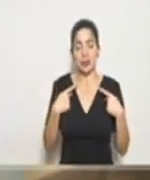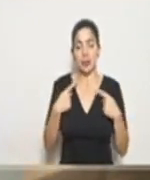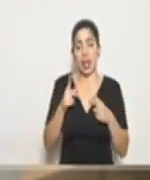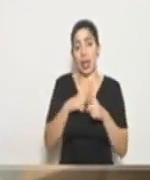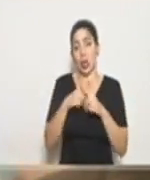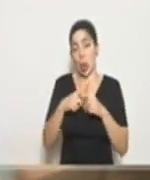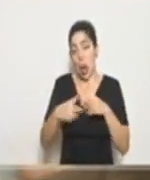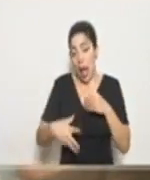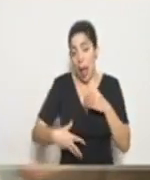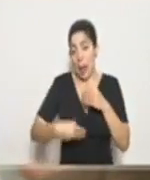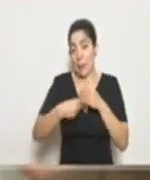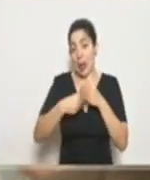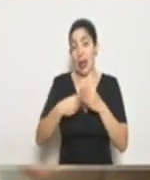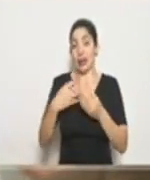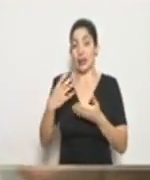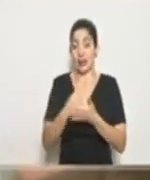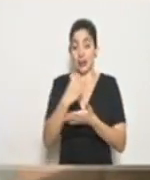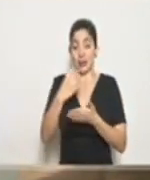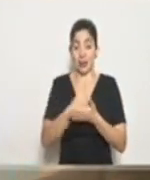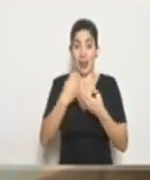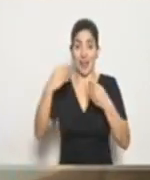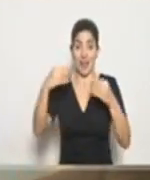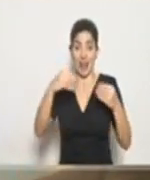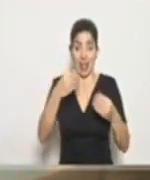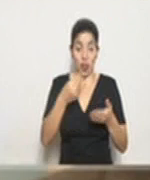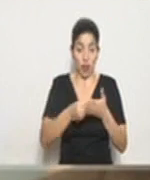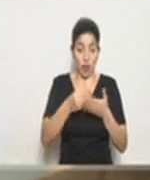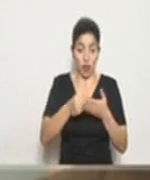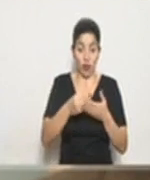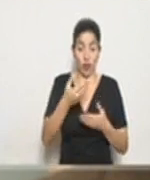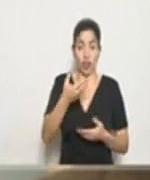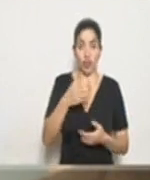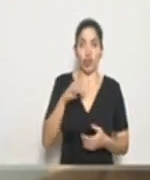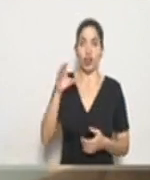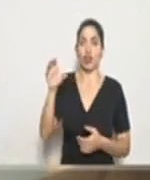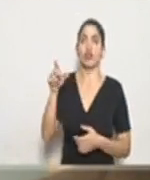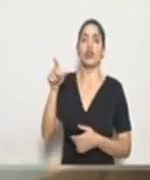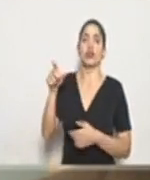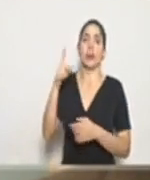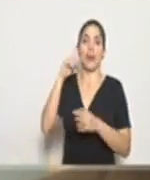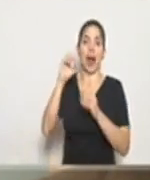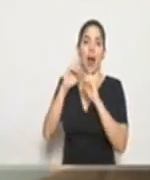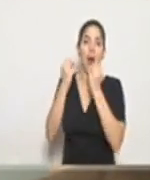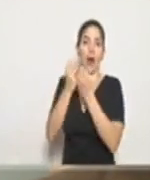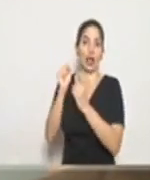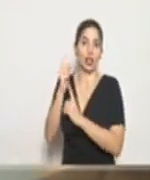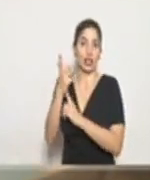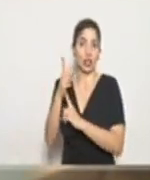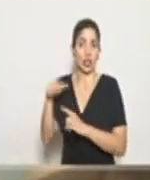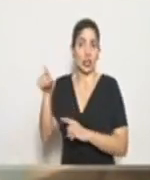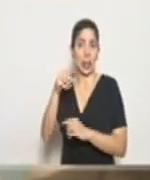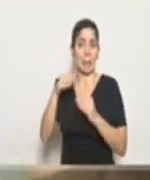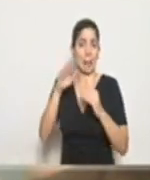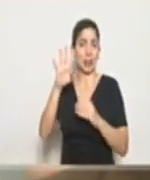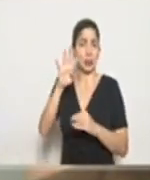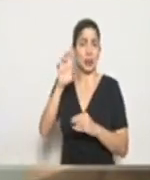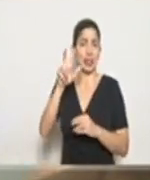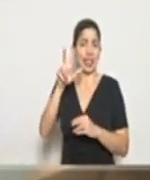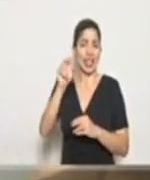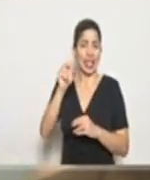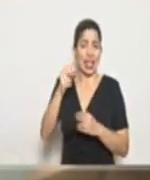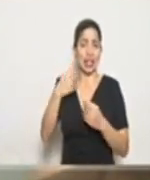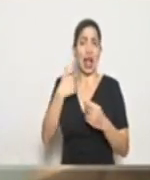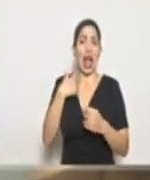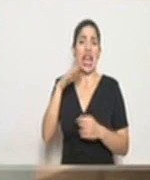además, las utilidades que se generan de estas ventas van directo a las organizaciones sociales, que son más de 430 en 500